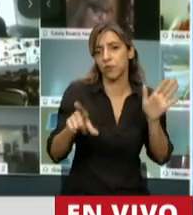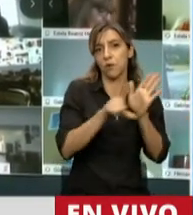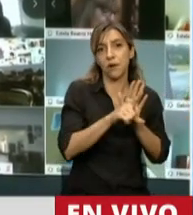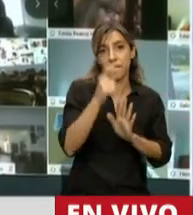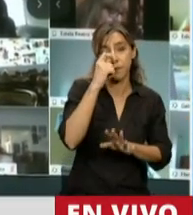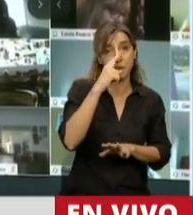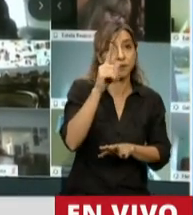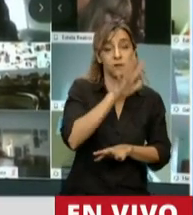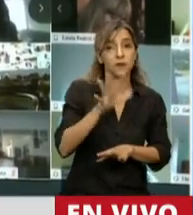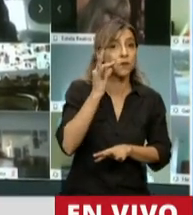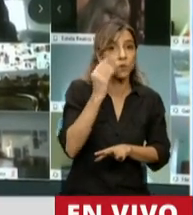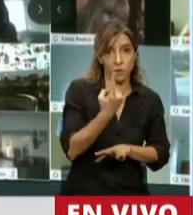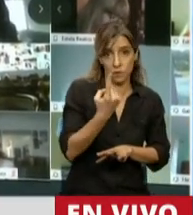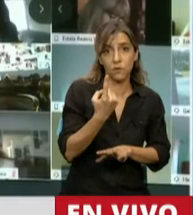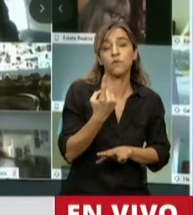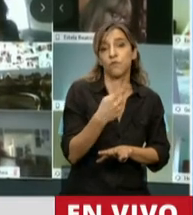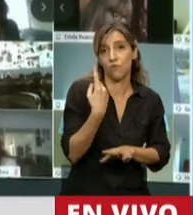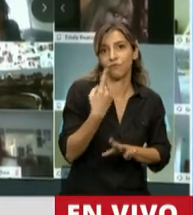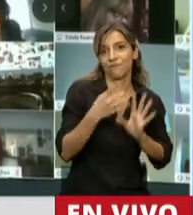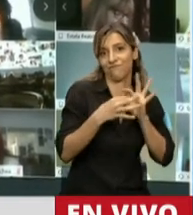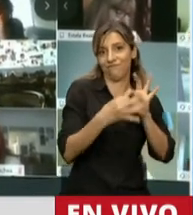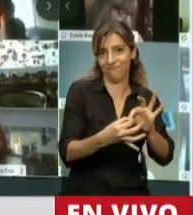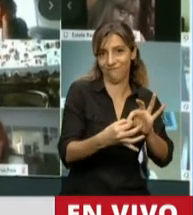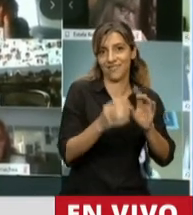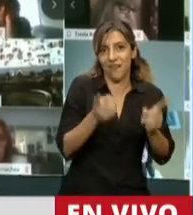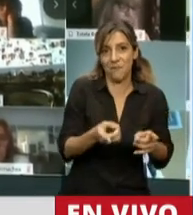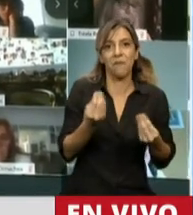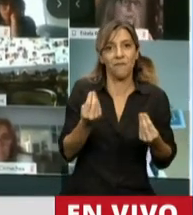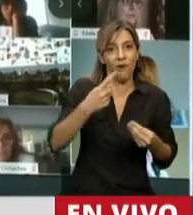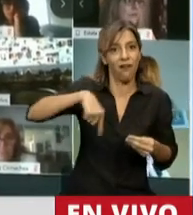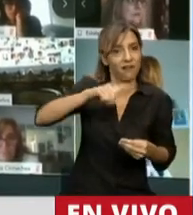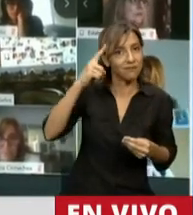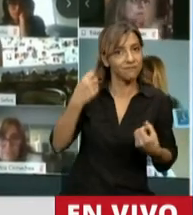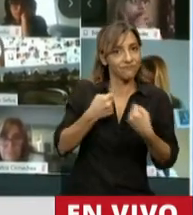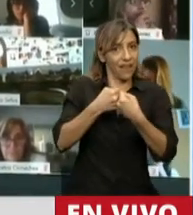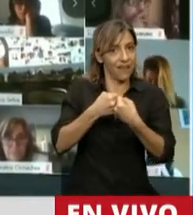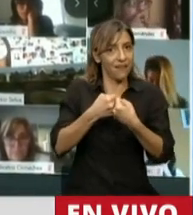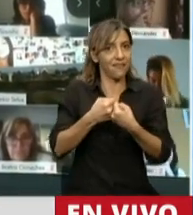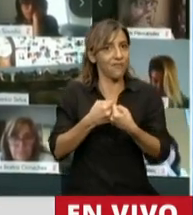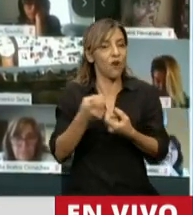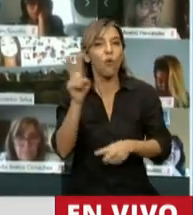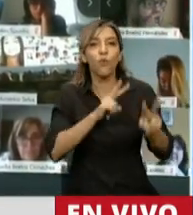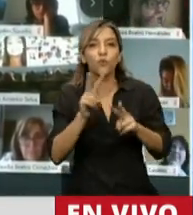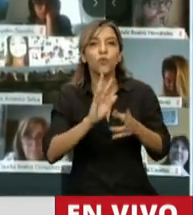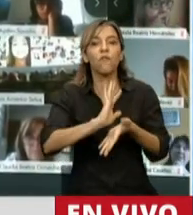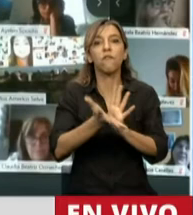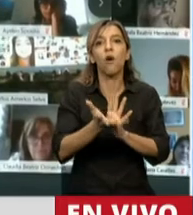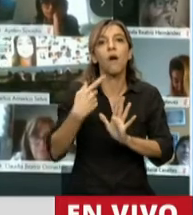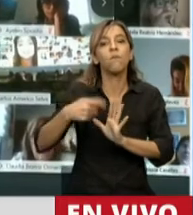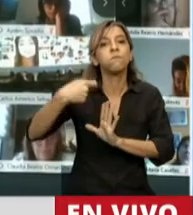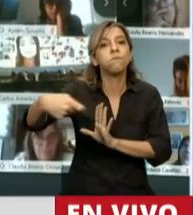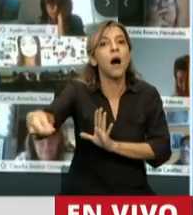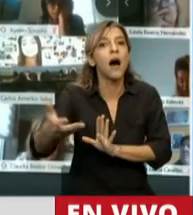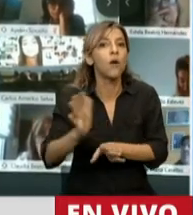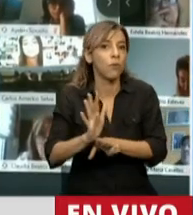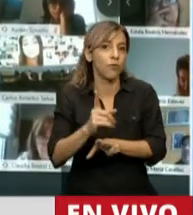.544, que pone un límite a la capacidad de pago de